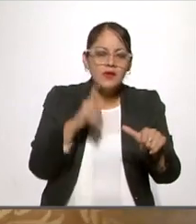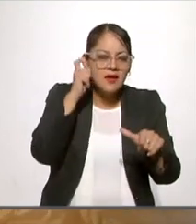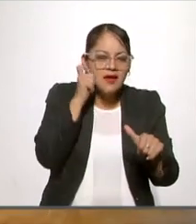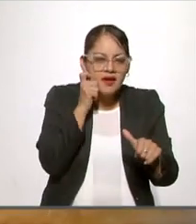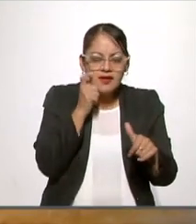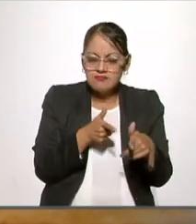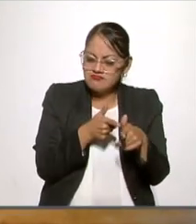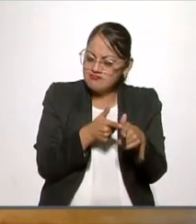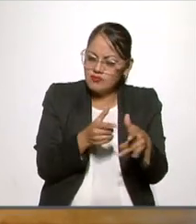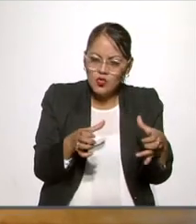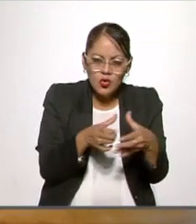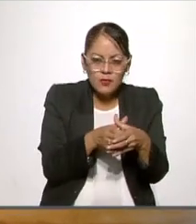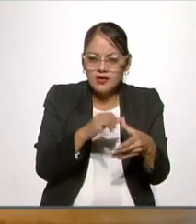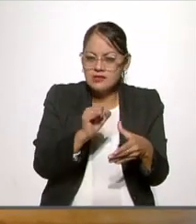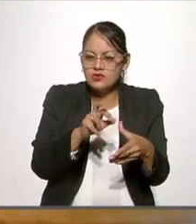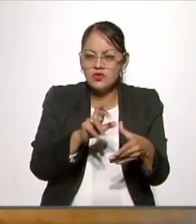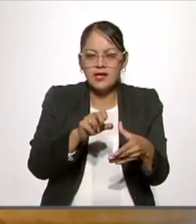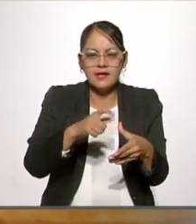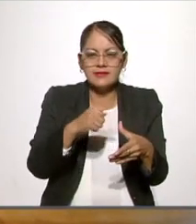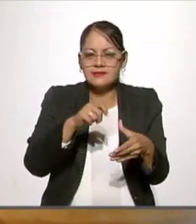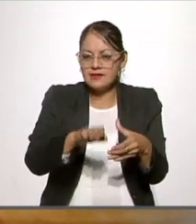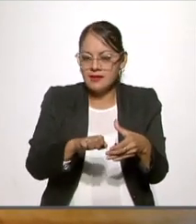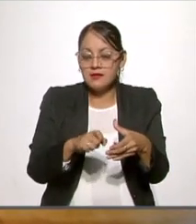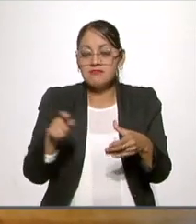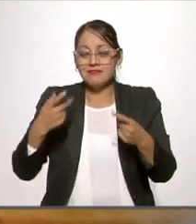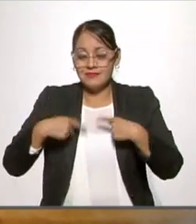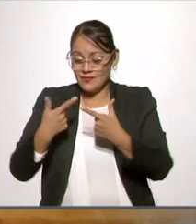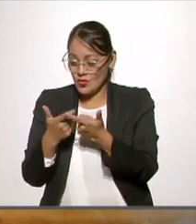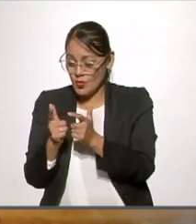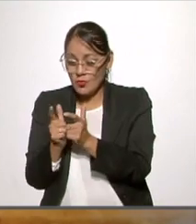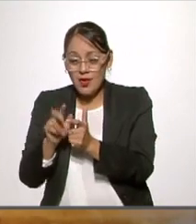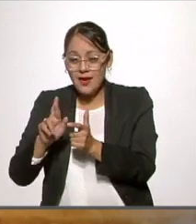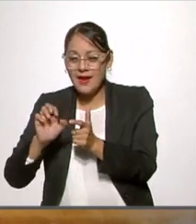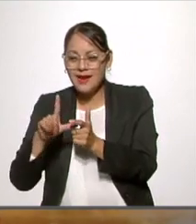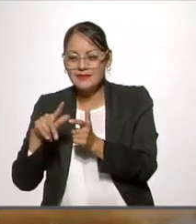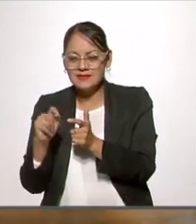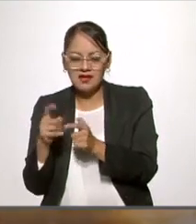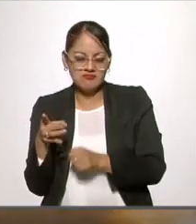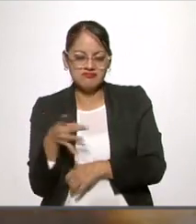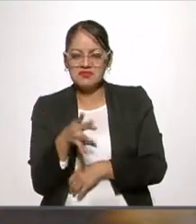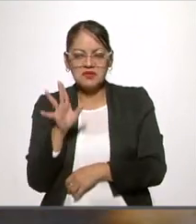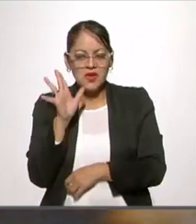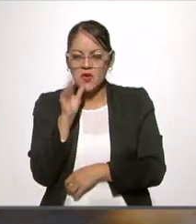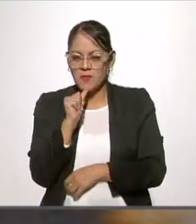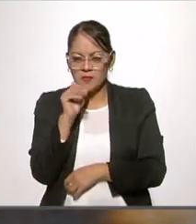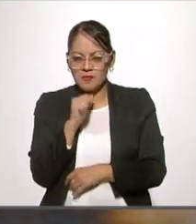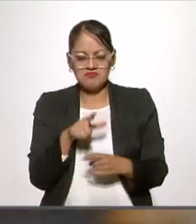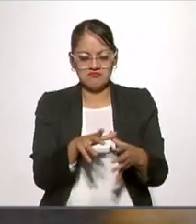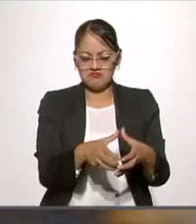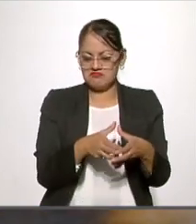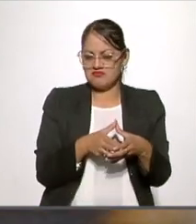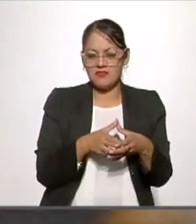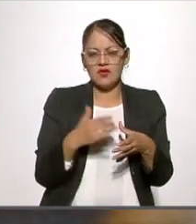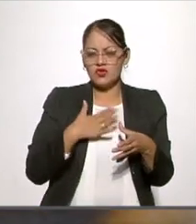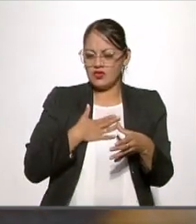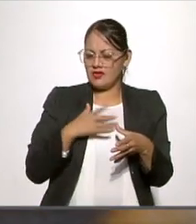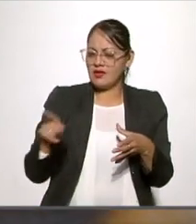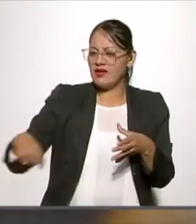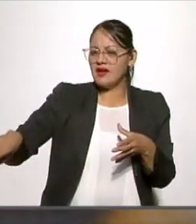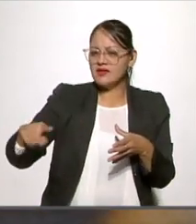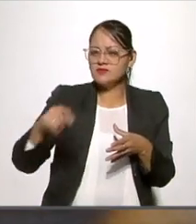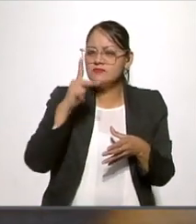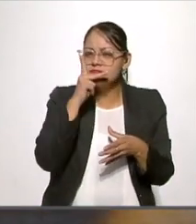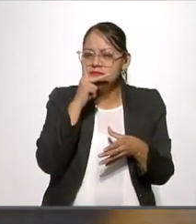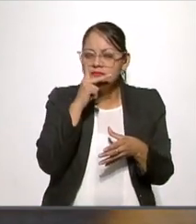insurgencia. Los realistas no pudieron derrotarlo. No aceptó el indulto y rechazó la súplica de